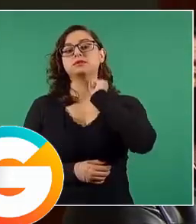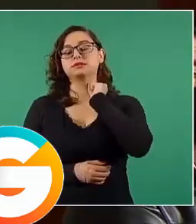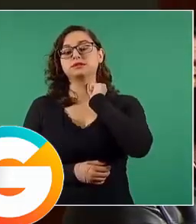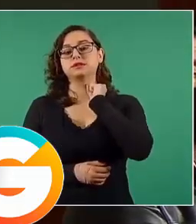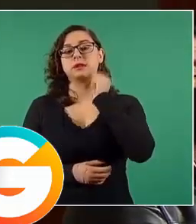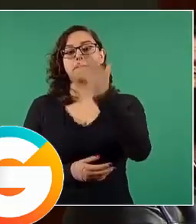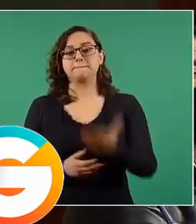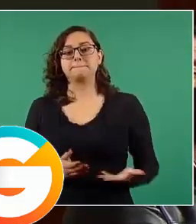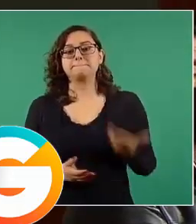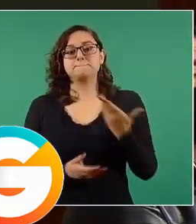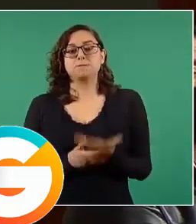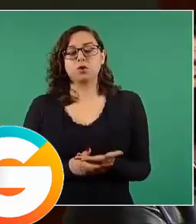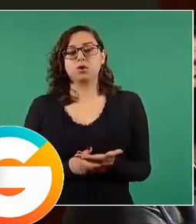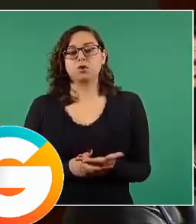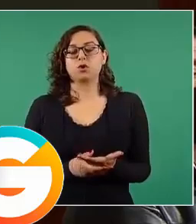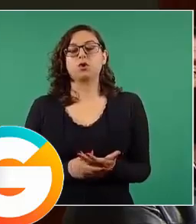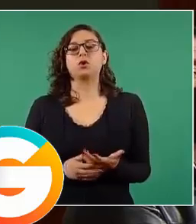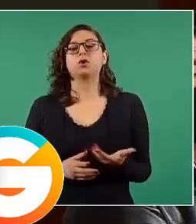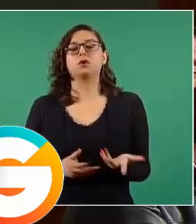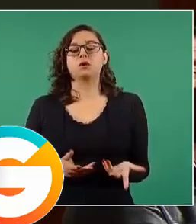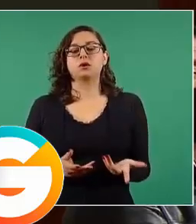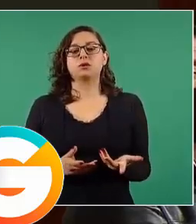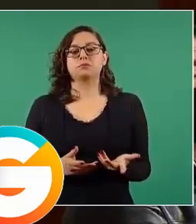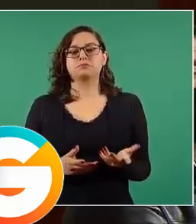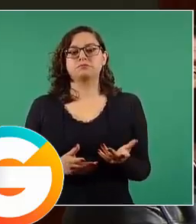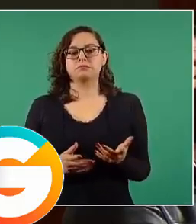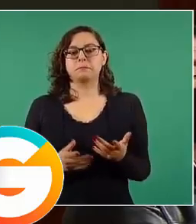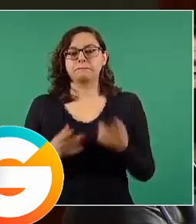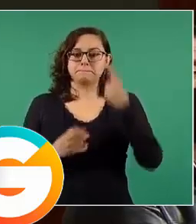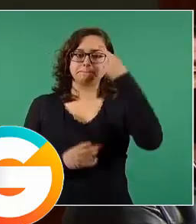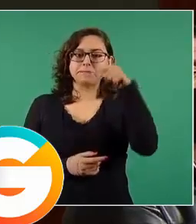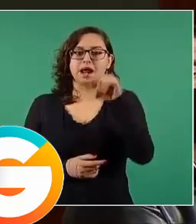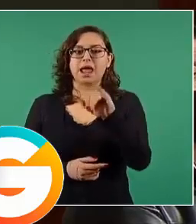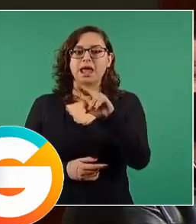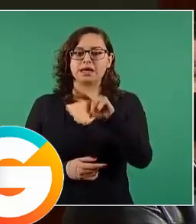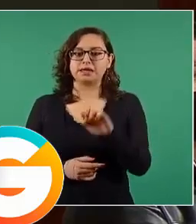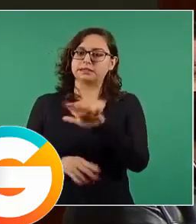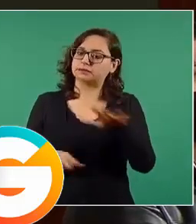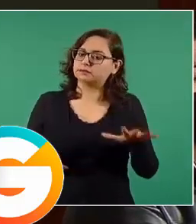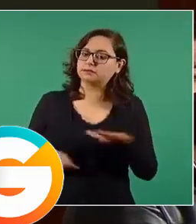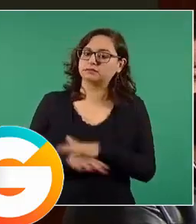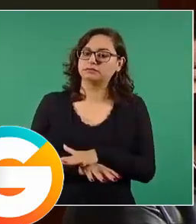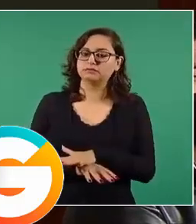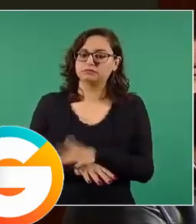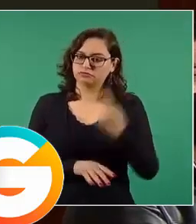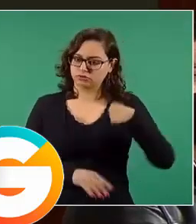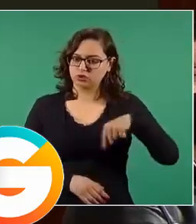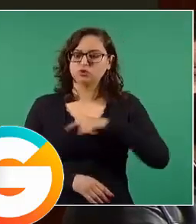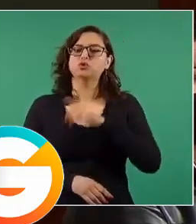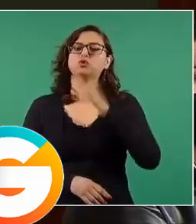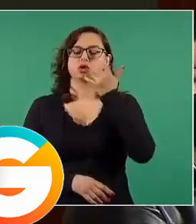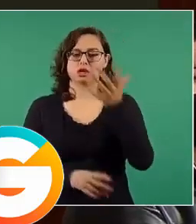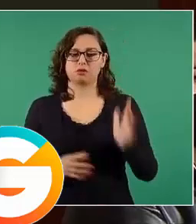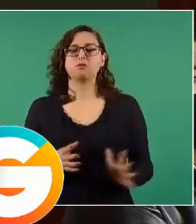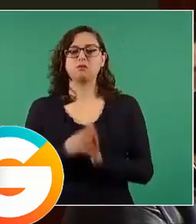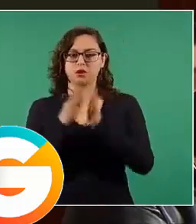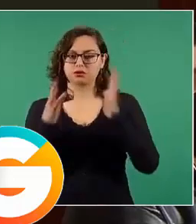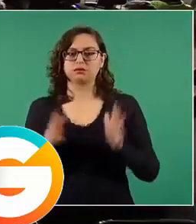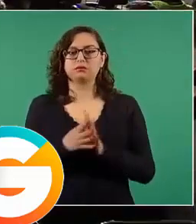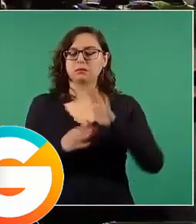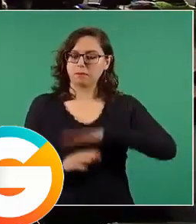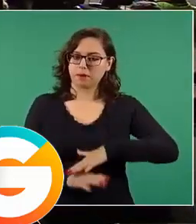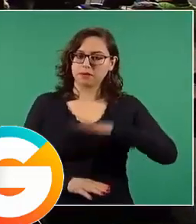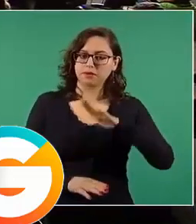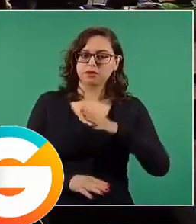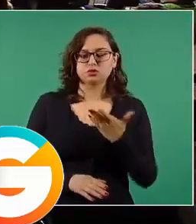incluirnos en esta reforma del INE para tener más participación en la democracia mexicana?